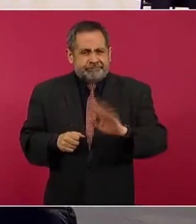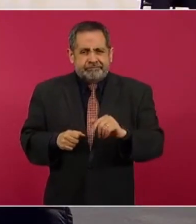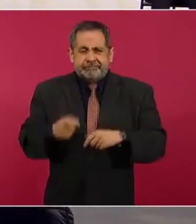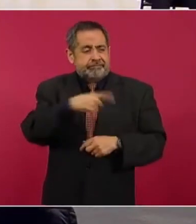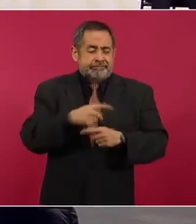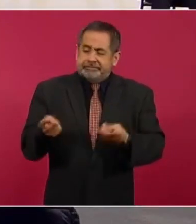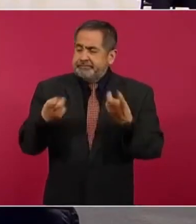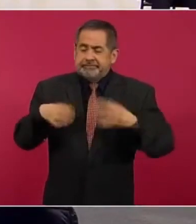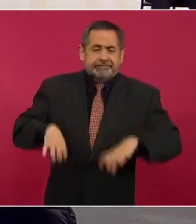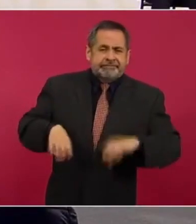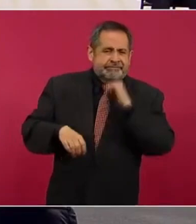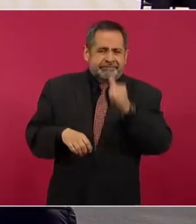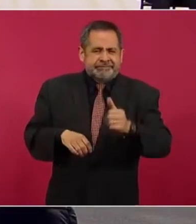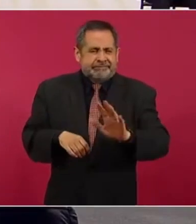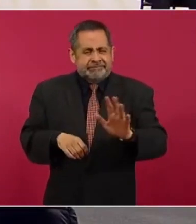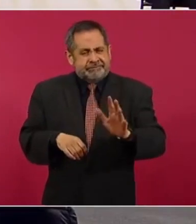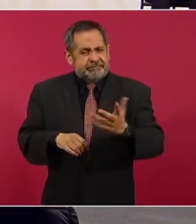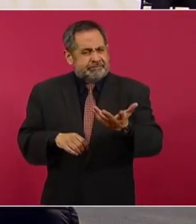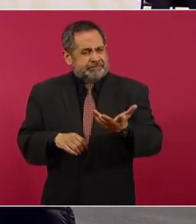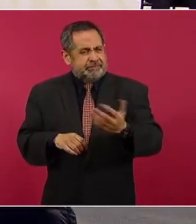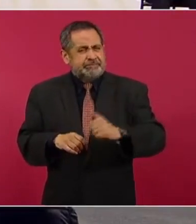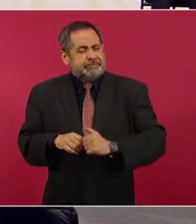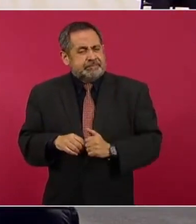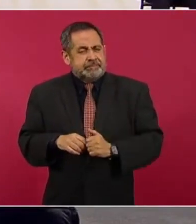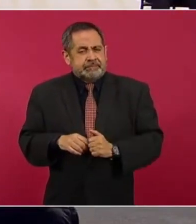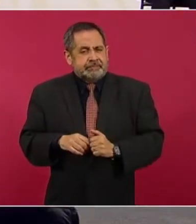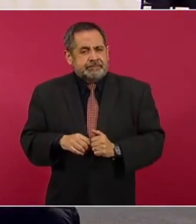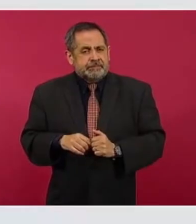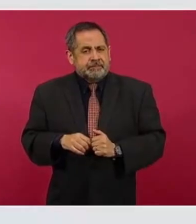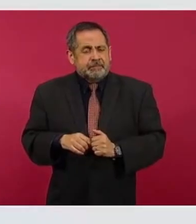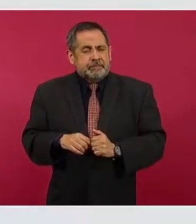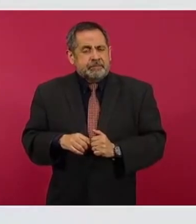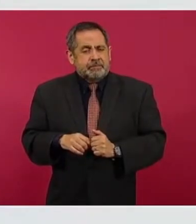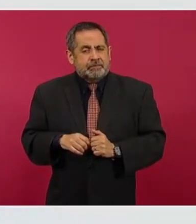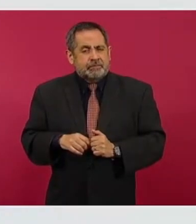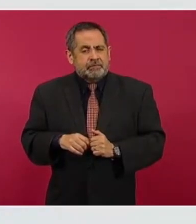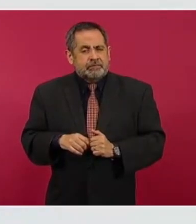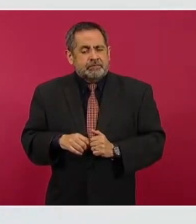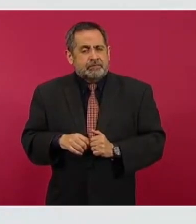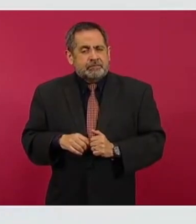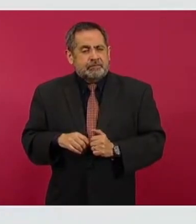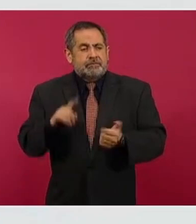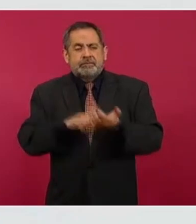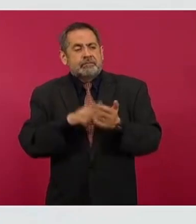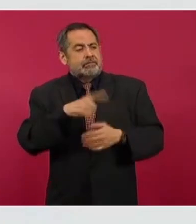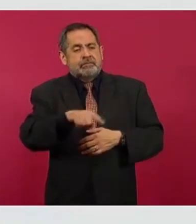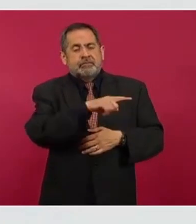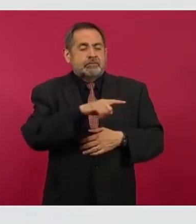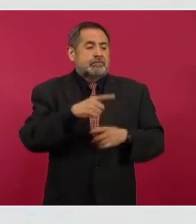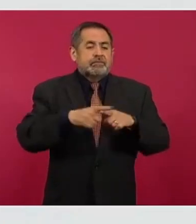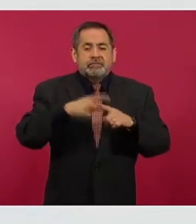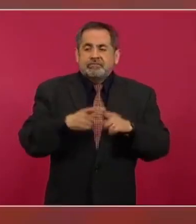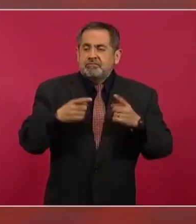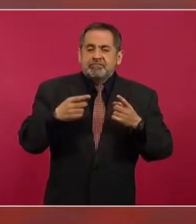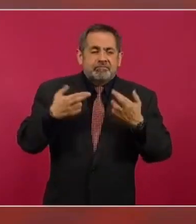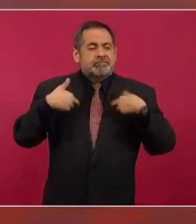saqueadores. Entonces, con sus representantes de medios de